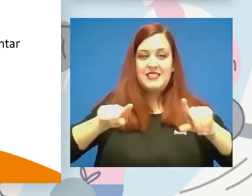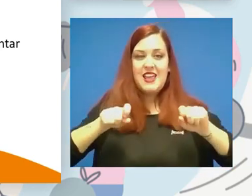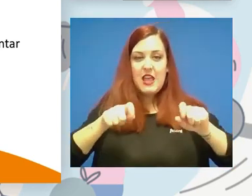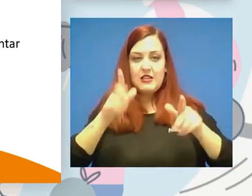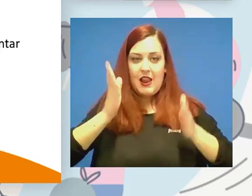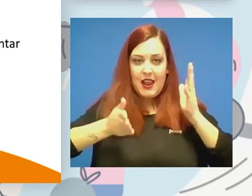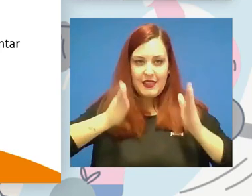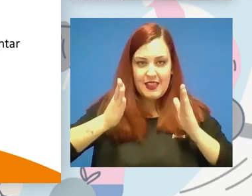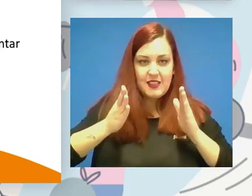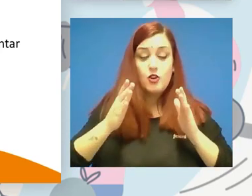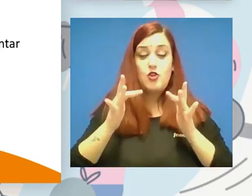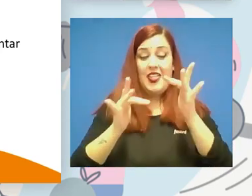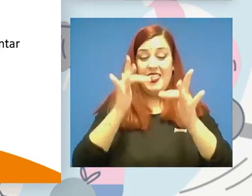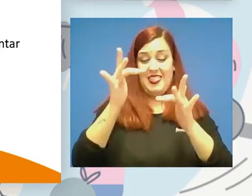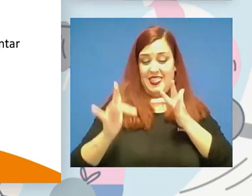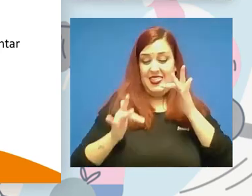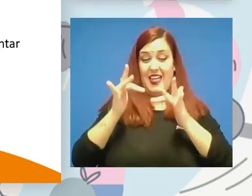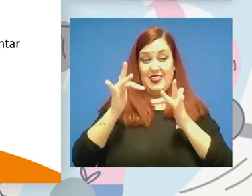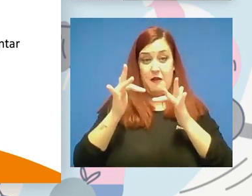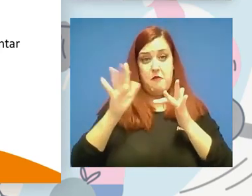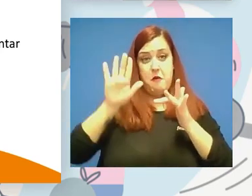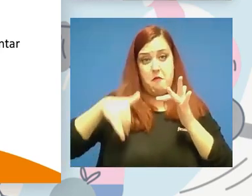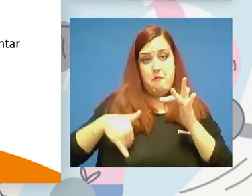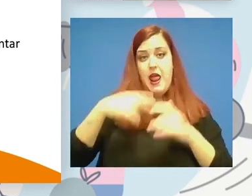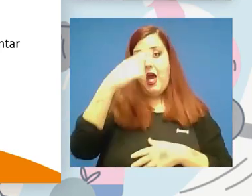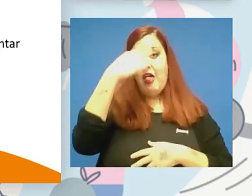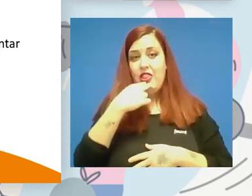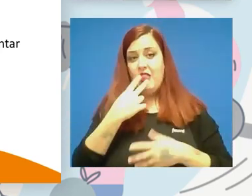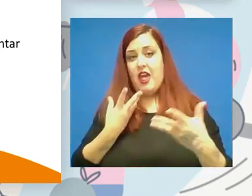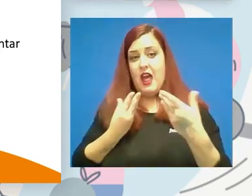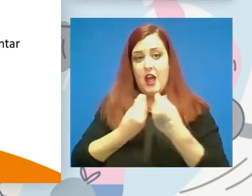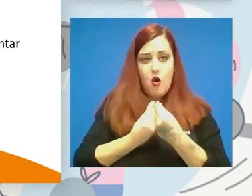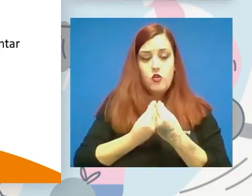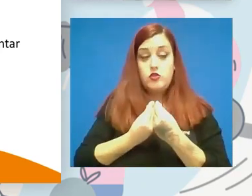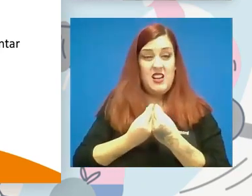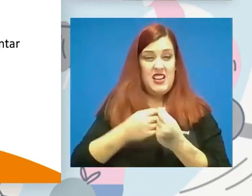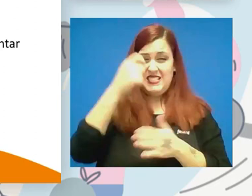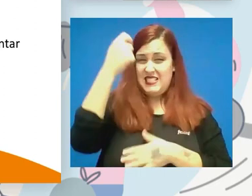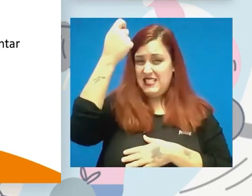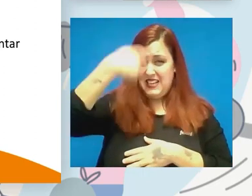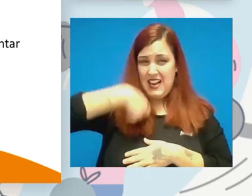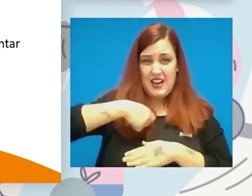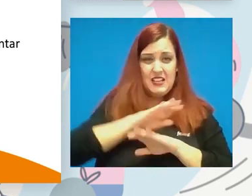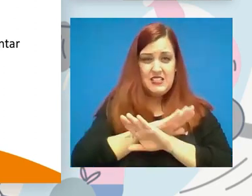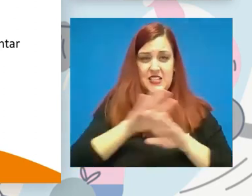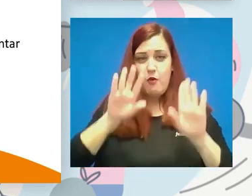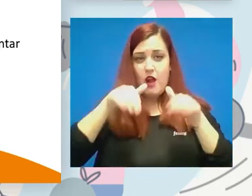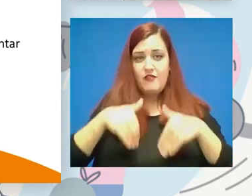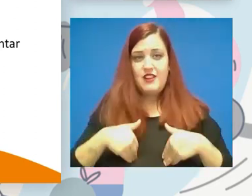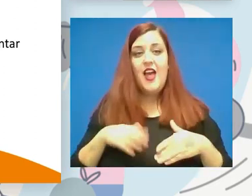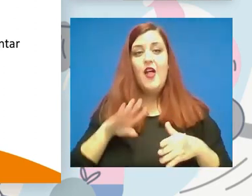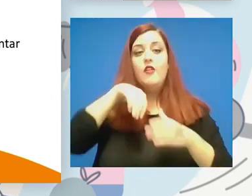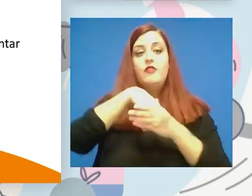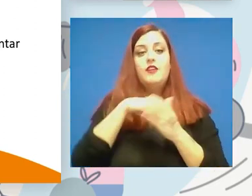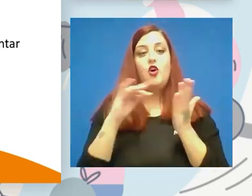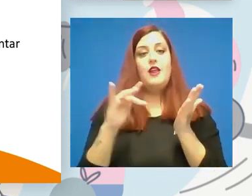correr de los deportistas ciegos, prótesis para correr, son carísimas y no están incluidas en el catálogo de